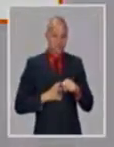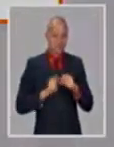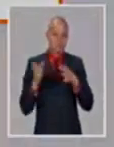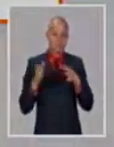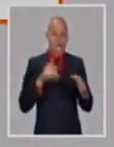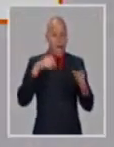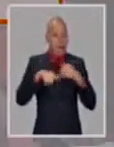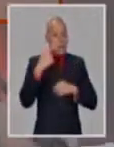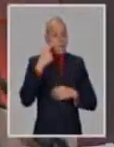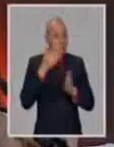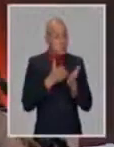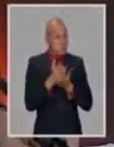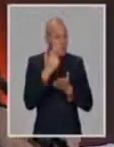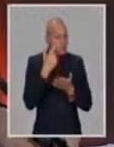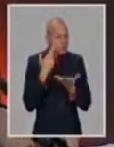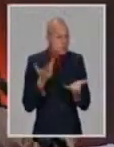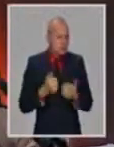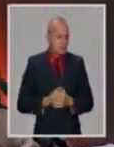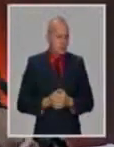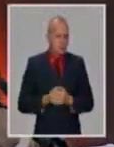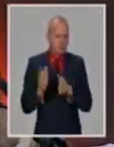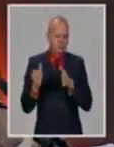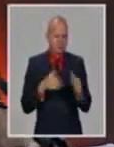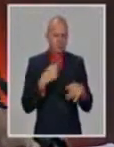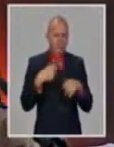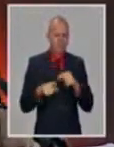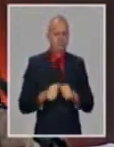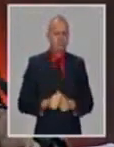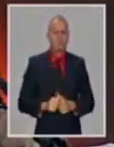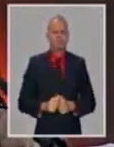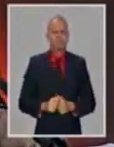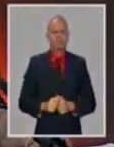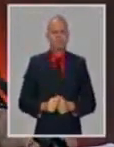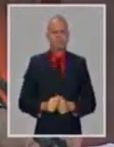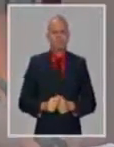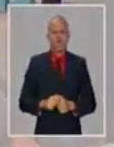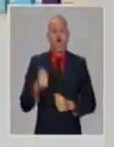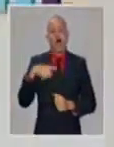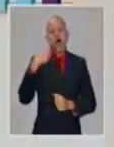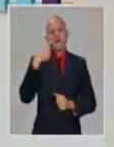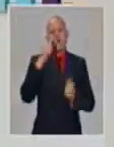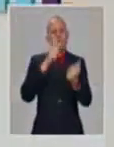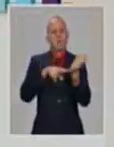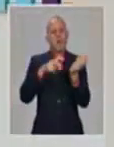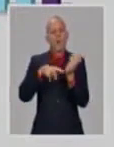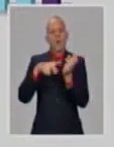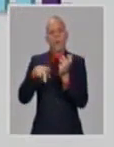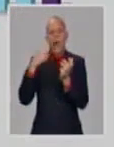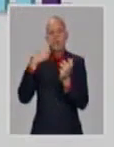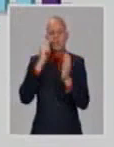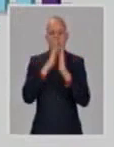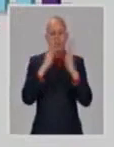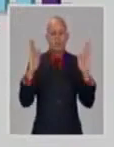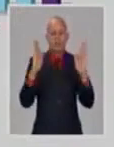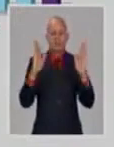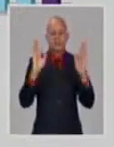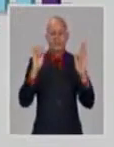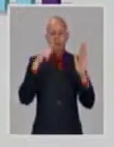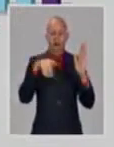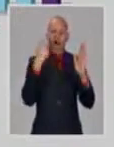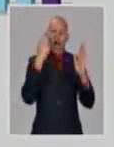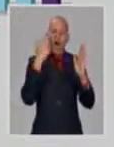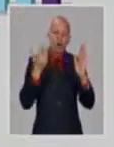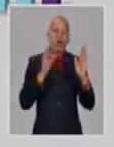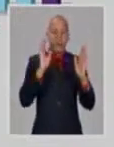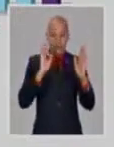Esta otra gráfica que se presenta ahora aquí es por provincia. Vean diferentes colores, los colores representan